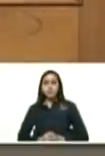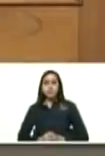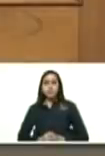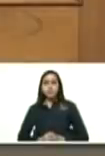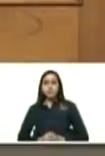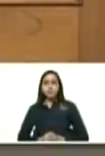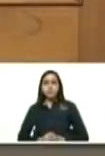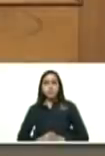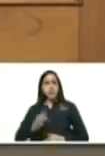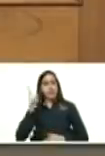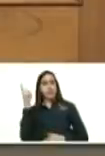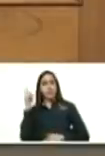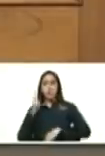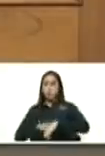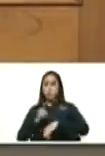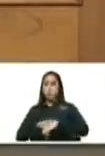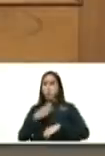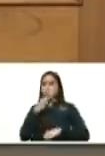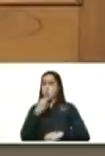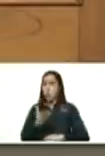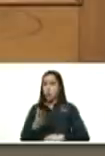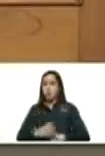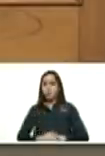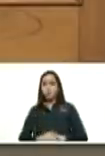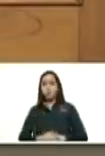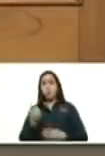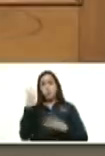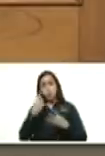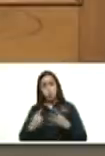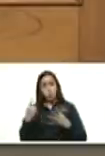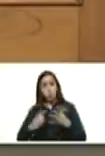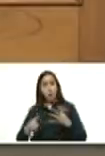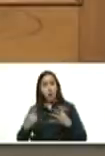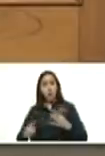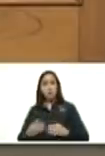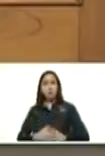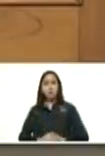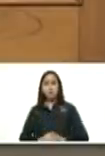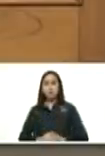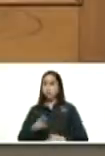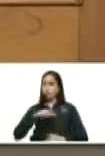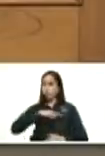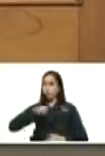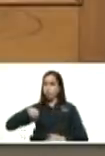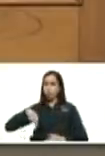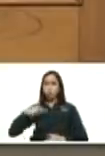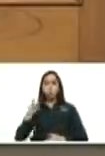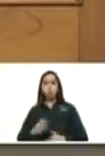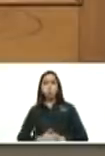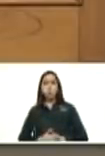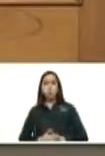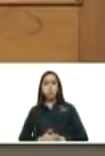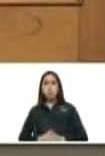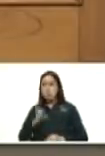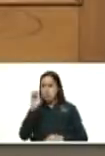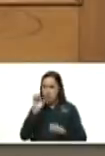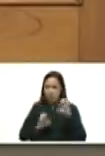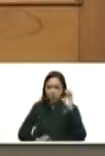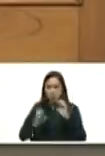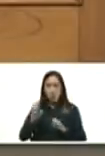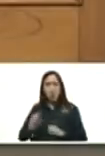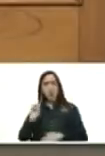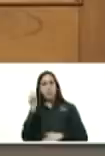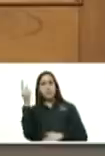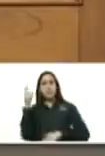la primera etapa bueno ahí están los elementos que estamos nosotros evaluando de esa